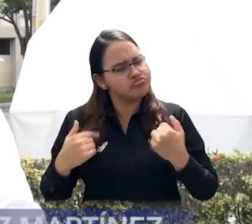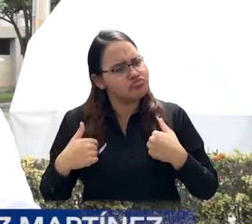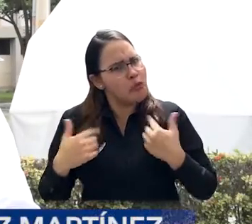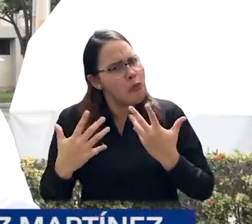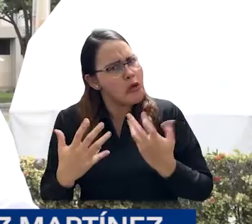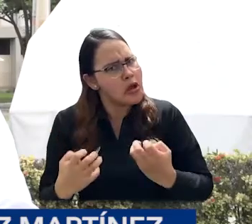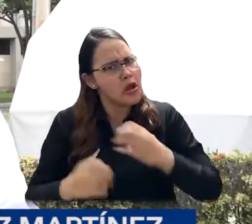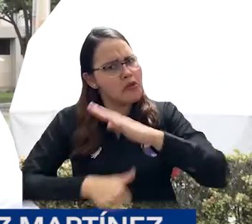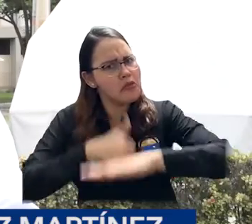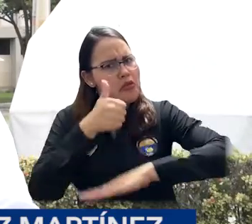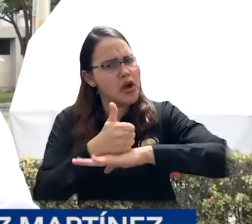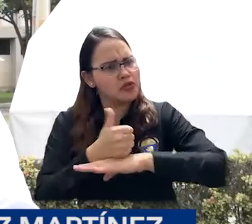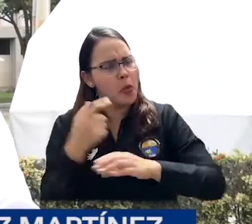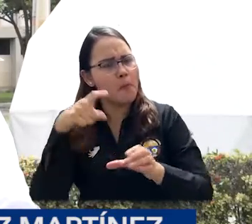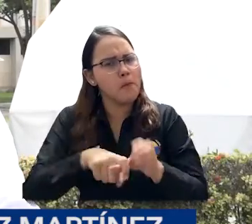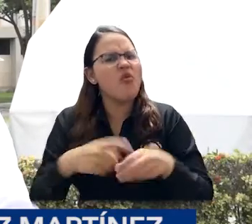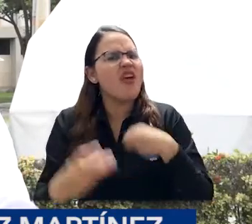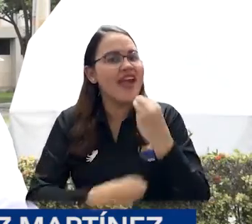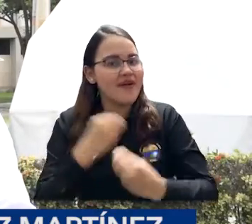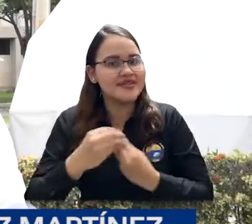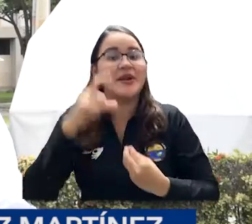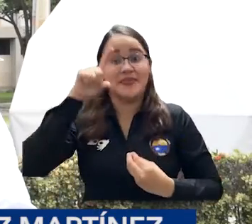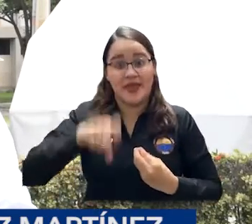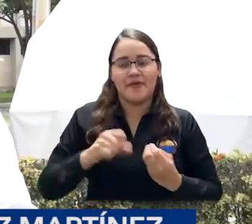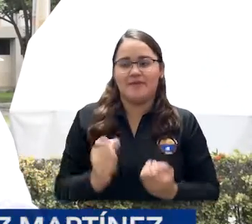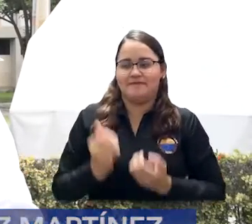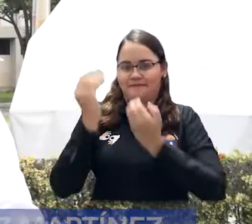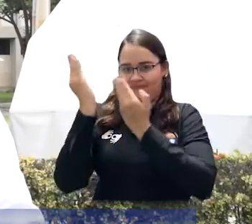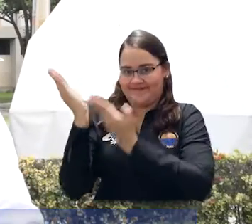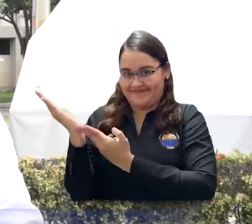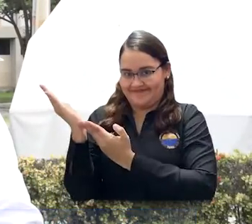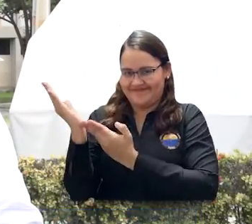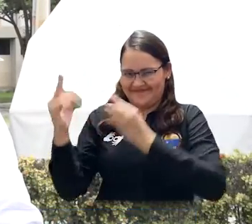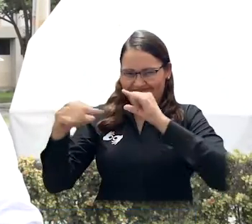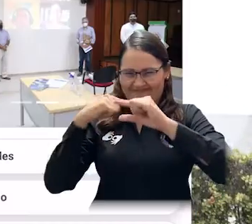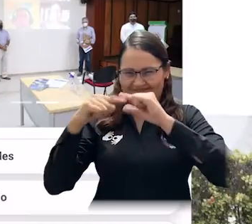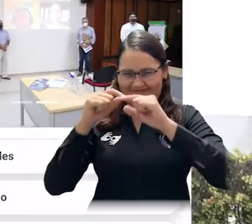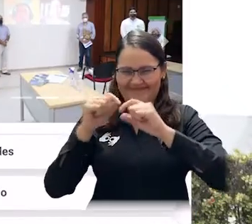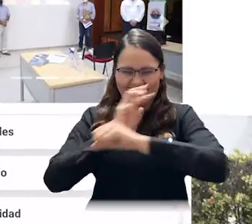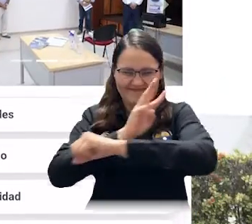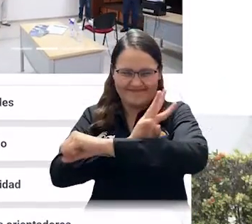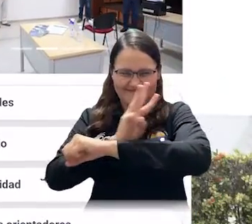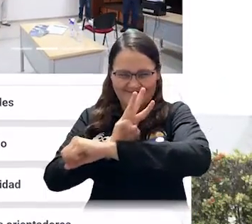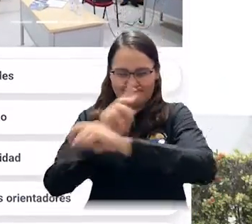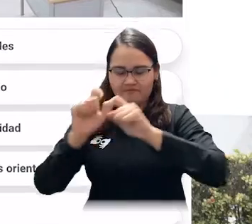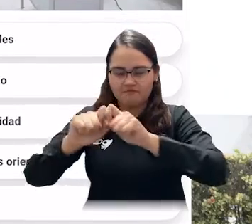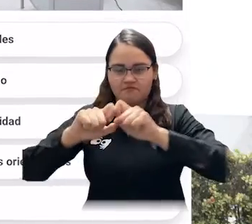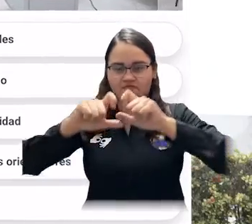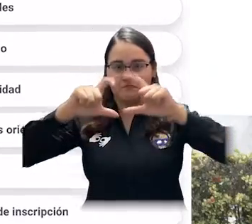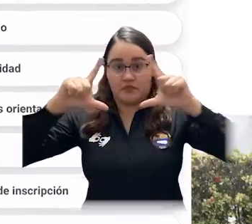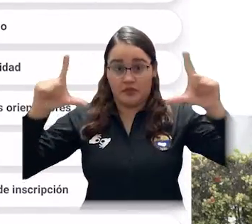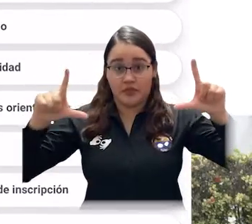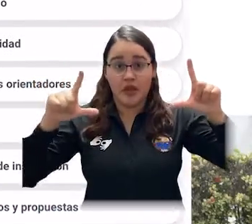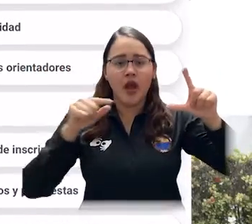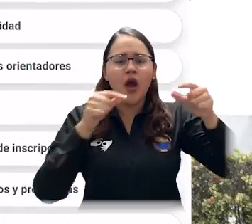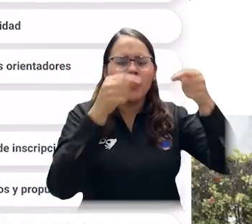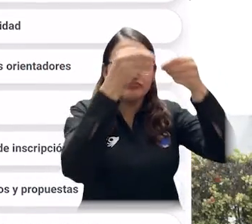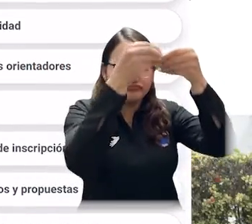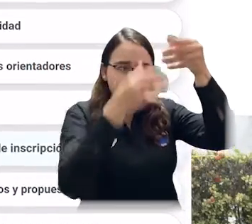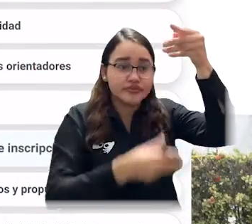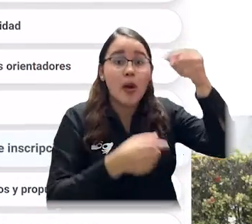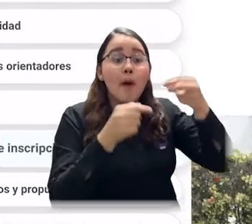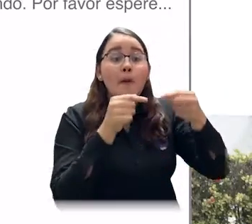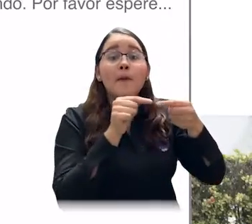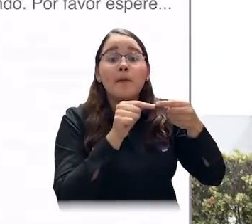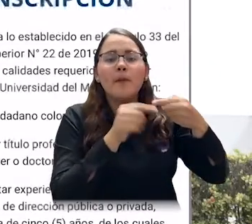que estén interesados en participar en la consulta? Deberán dirigirse a la página web consultas.unimagdalena.edu.co en el